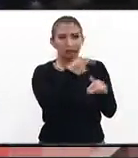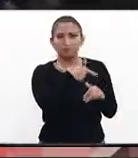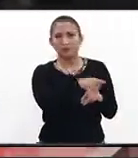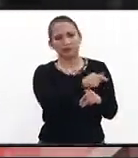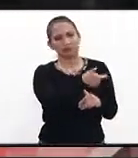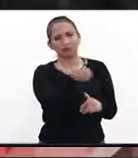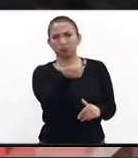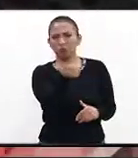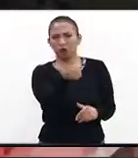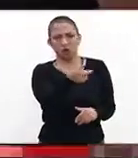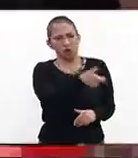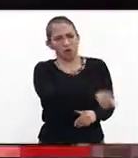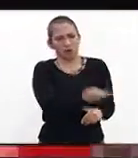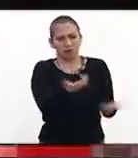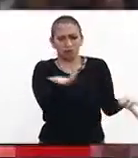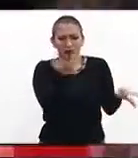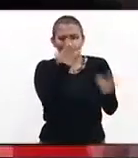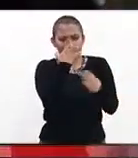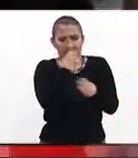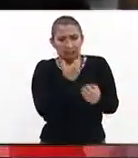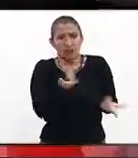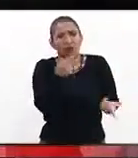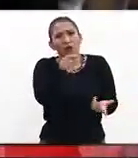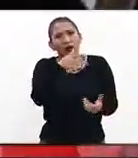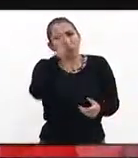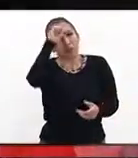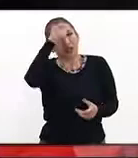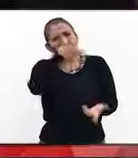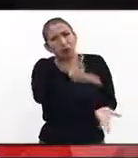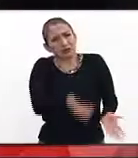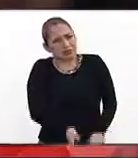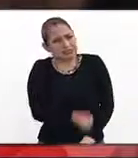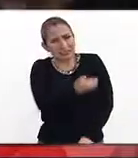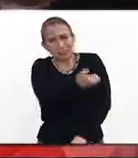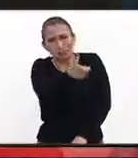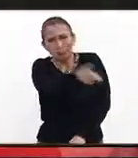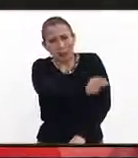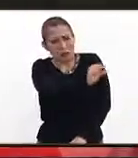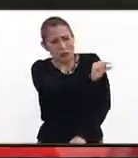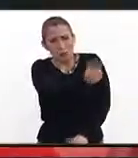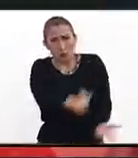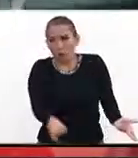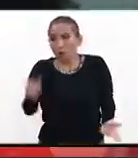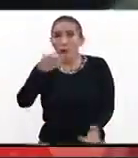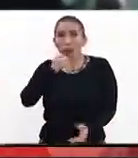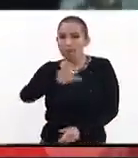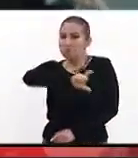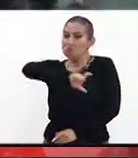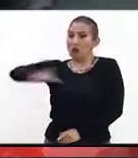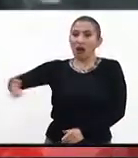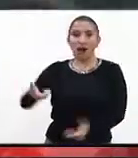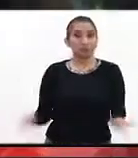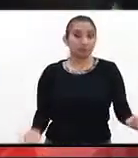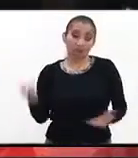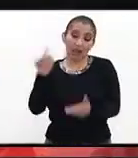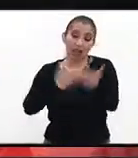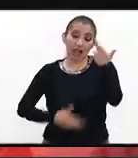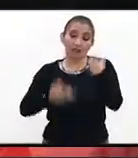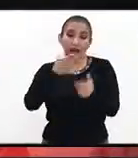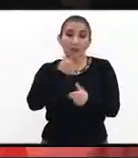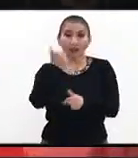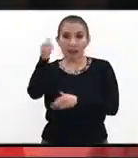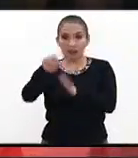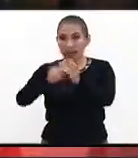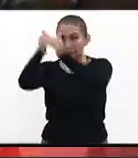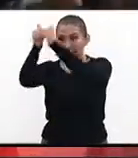es pues de risa, de tristeza o usted como lo ve, porque si es de preocuparse y bueno el mediocampista regresa a México después de solo